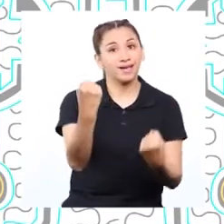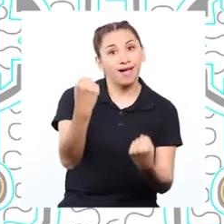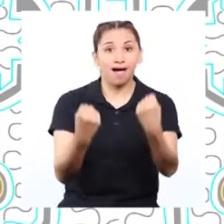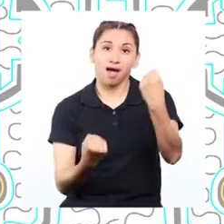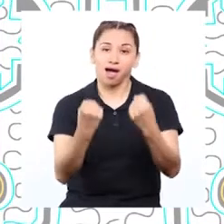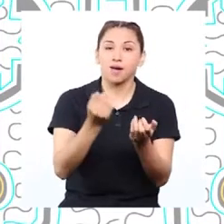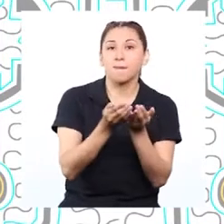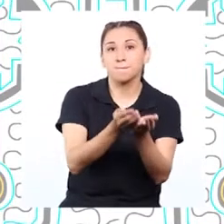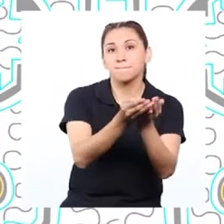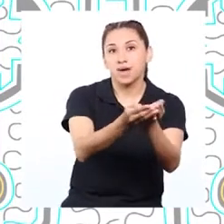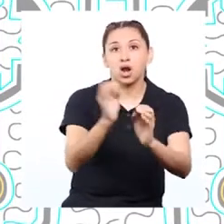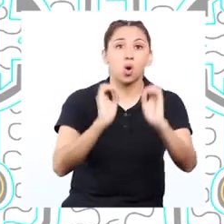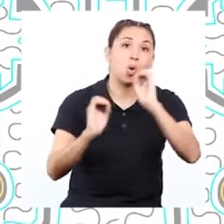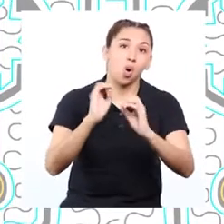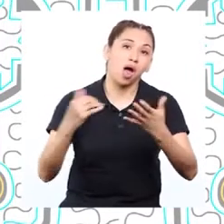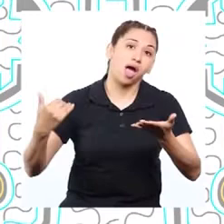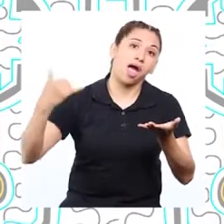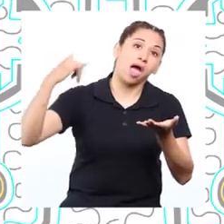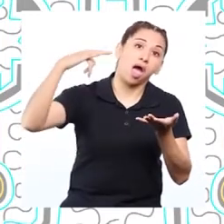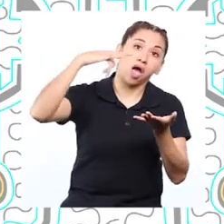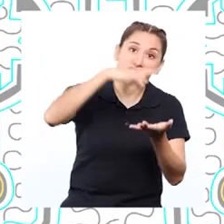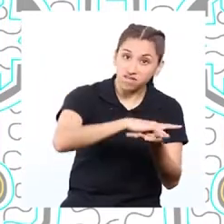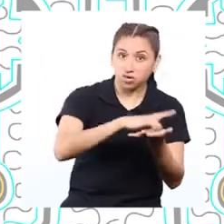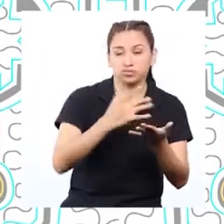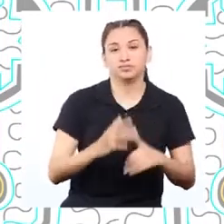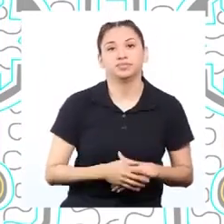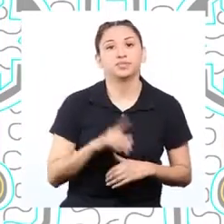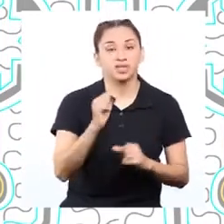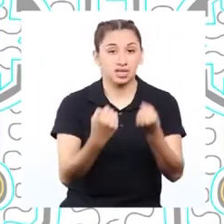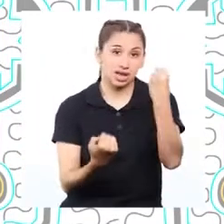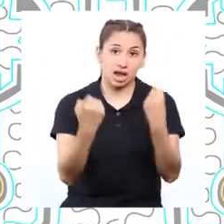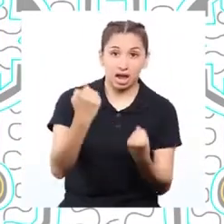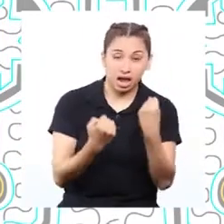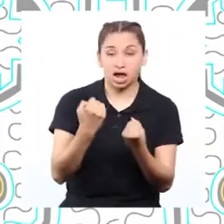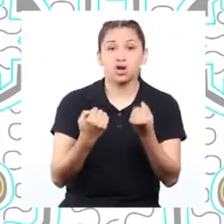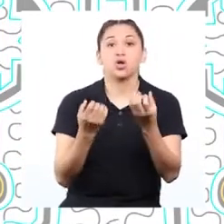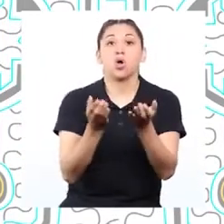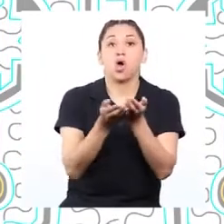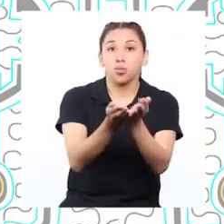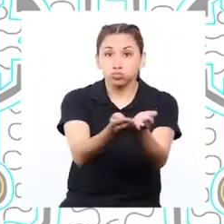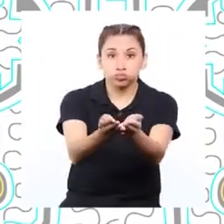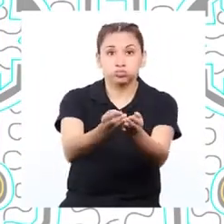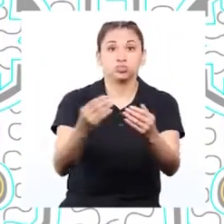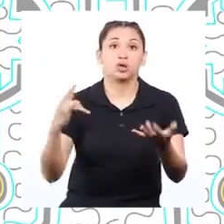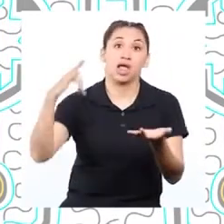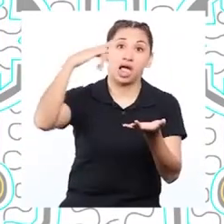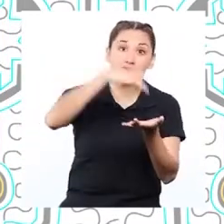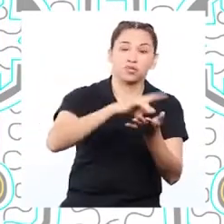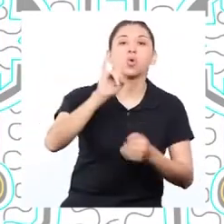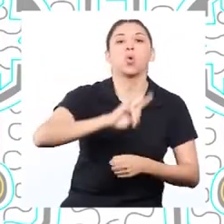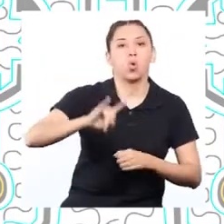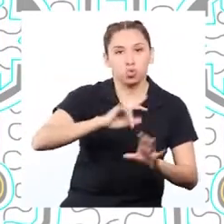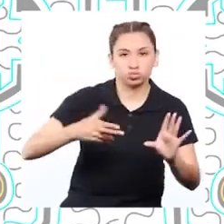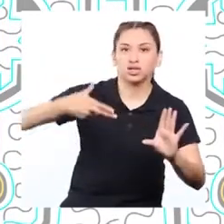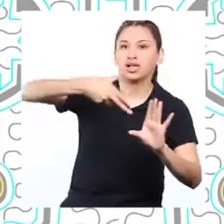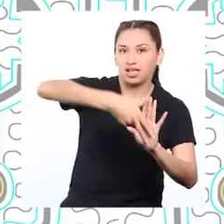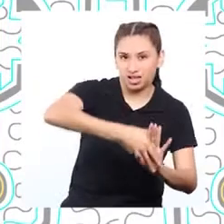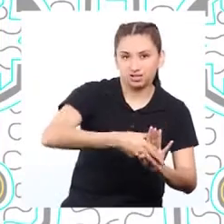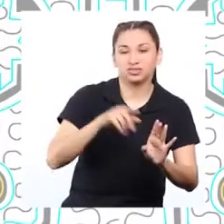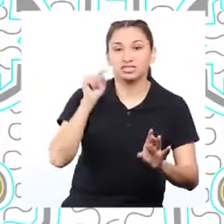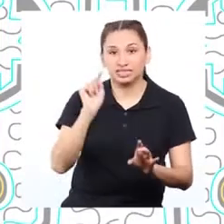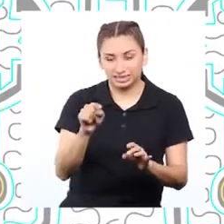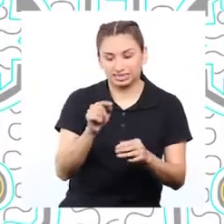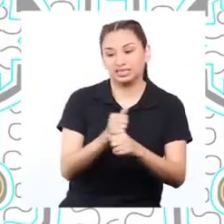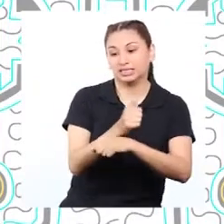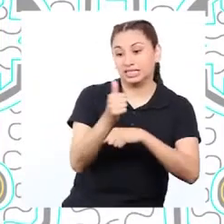automóviles, barcos o aviones. Los automóviles, barcos y aviones usan gasolina, que es un derivado